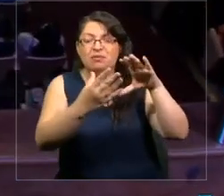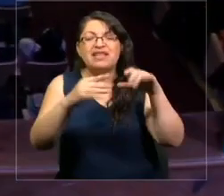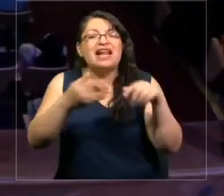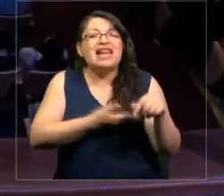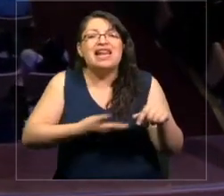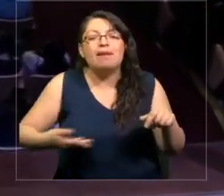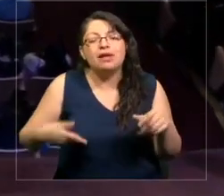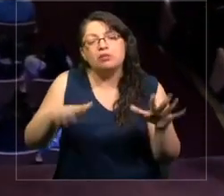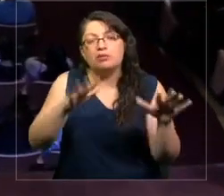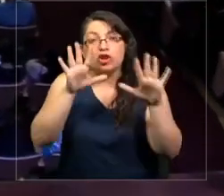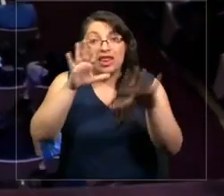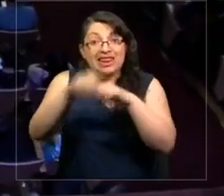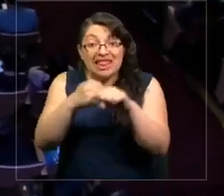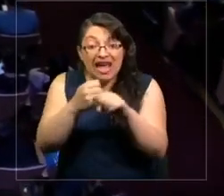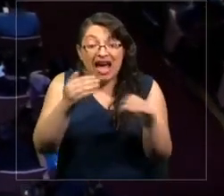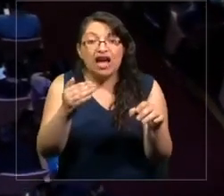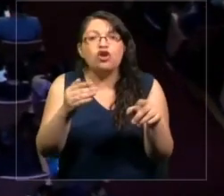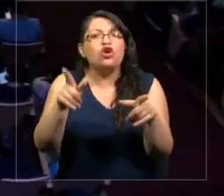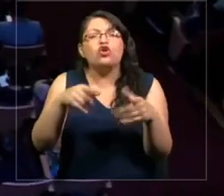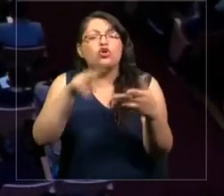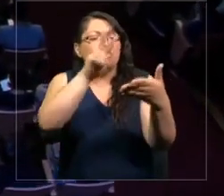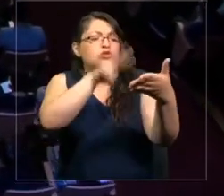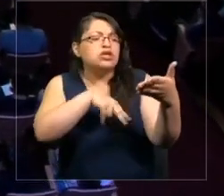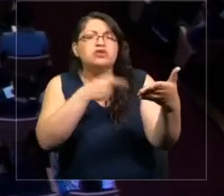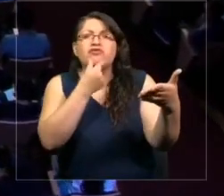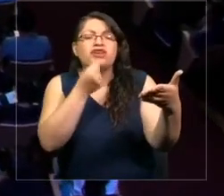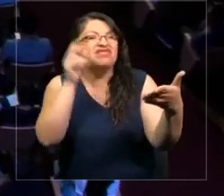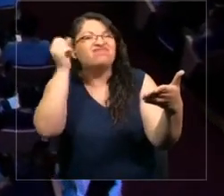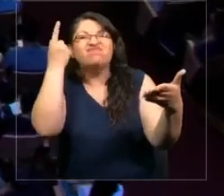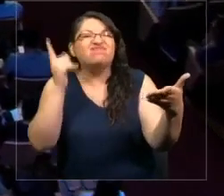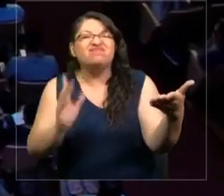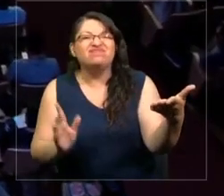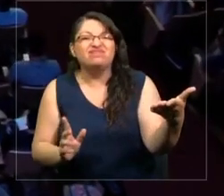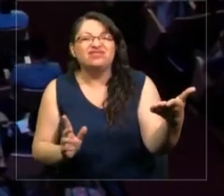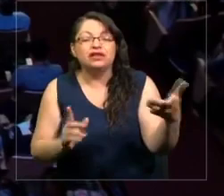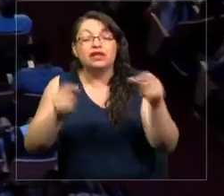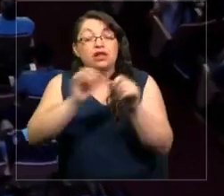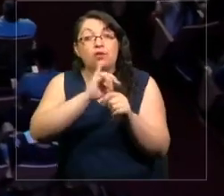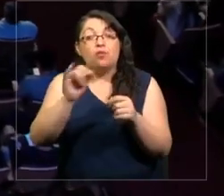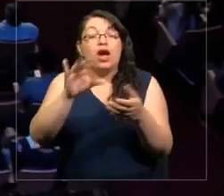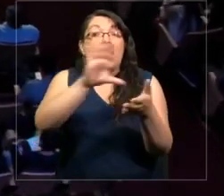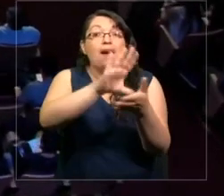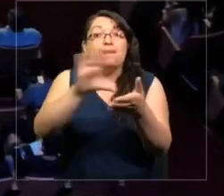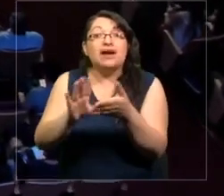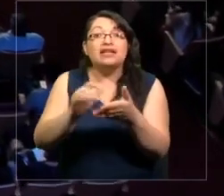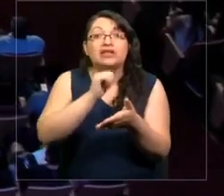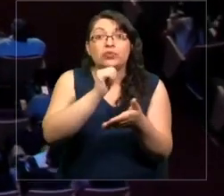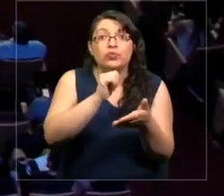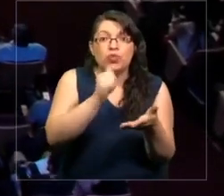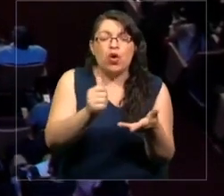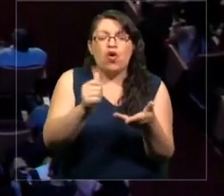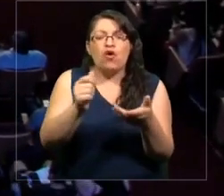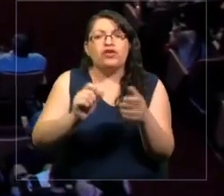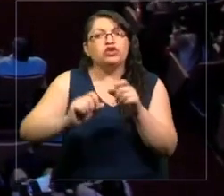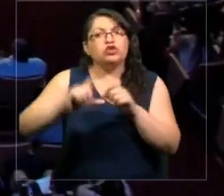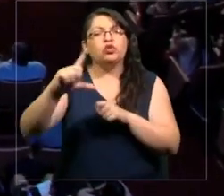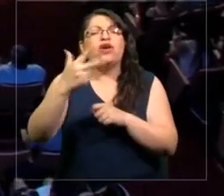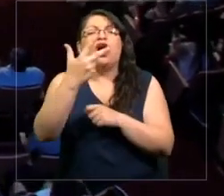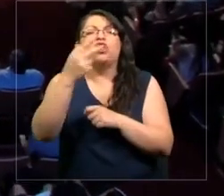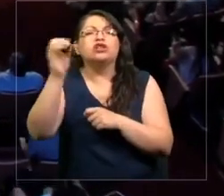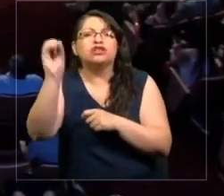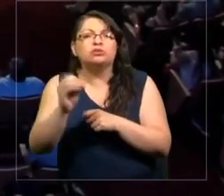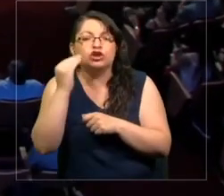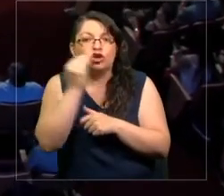comprende un texto sencillo. Y esos números suben hasta un 80% en países de baja renta. La Organización para la